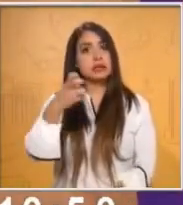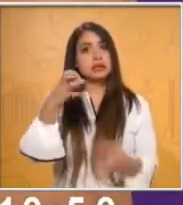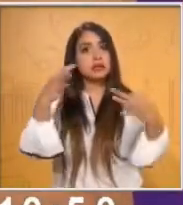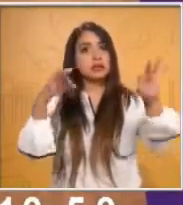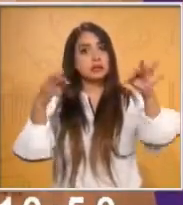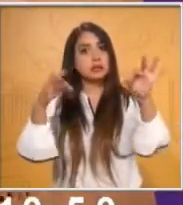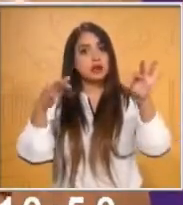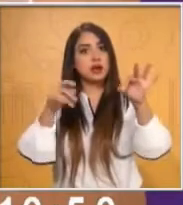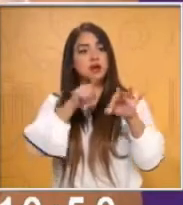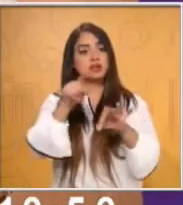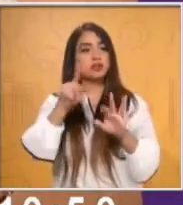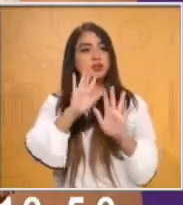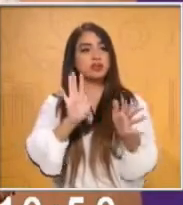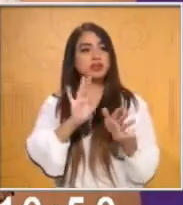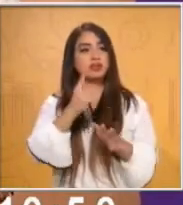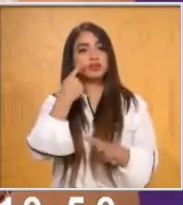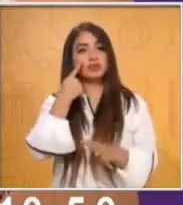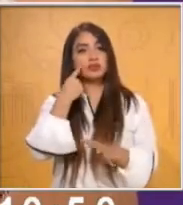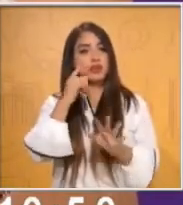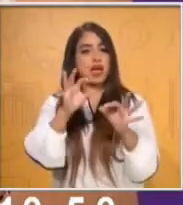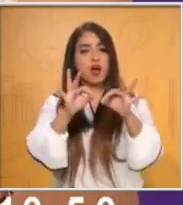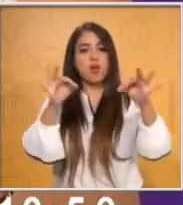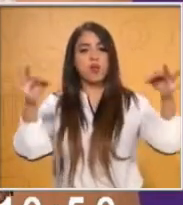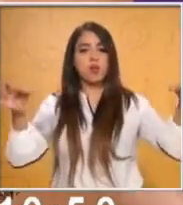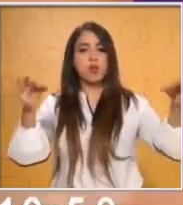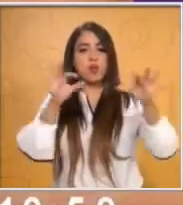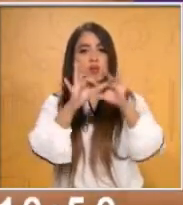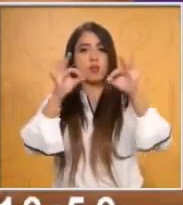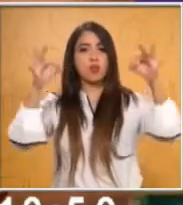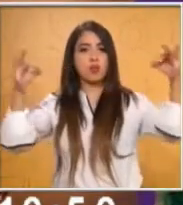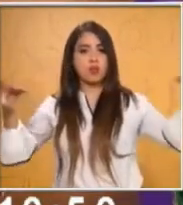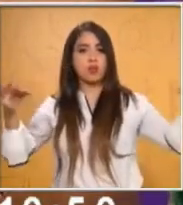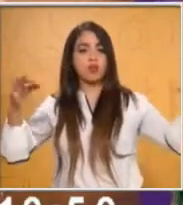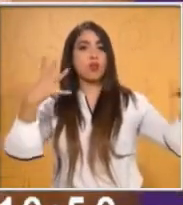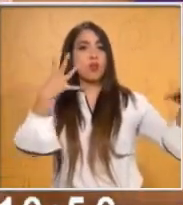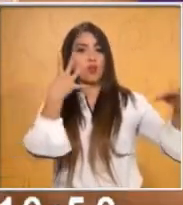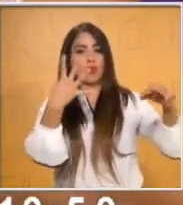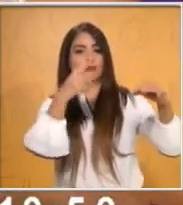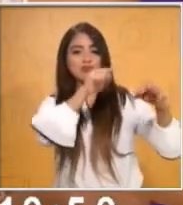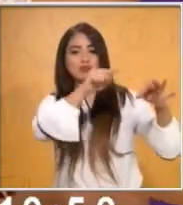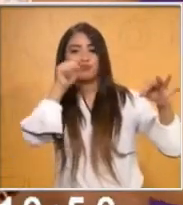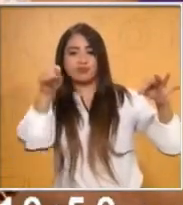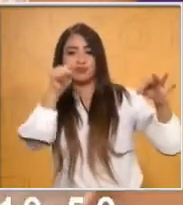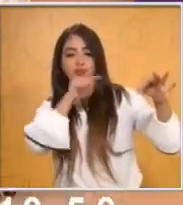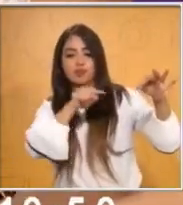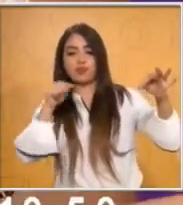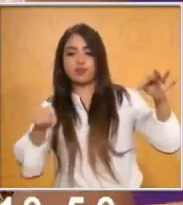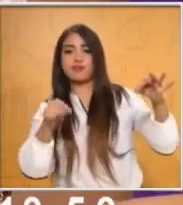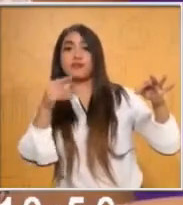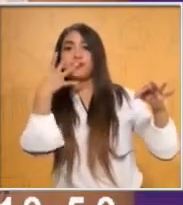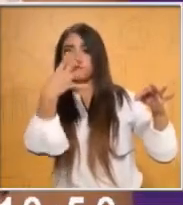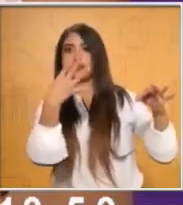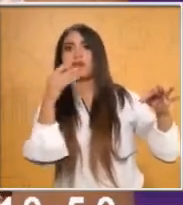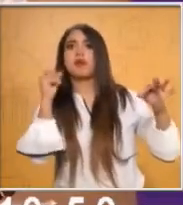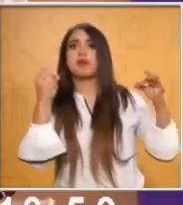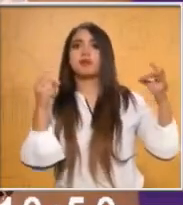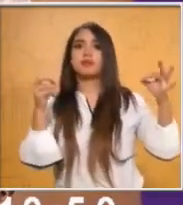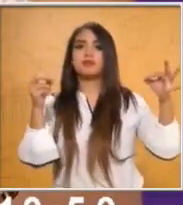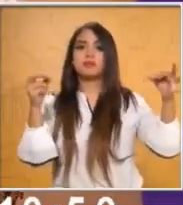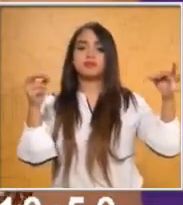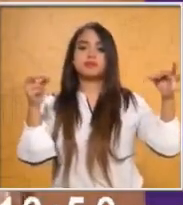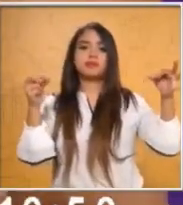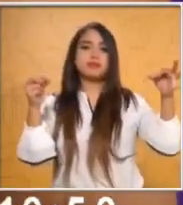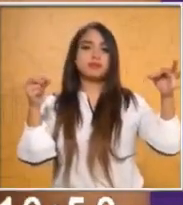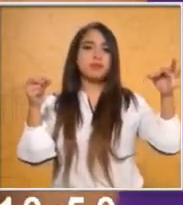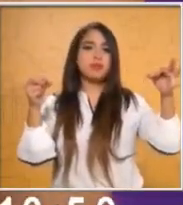van a salir, la desdoblamos, en esa hoja te van a salir cuatro espacios. Uno, dos, tres, cuatro.